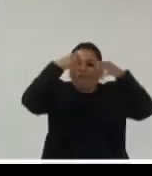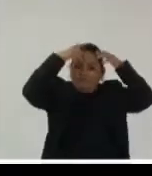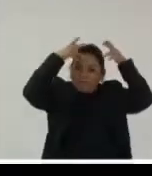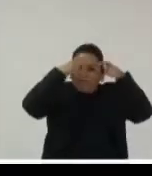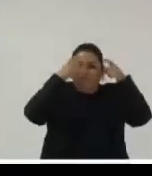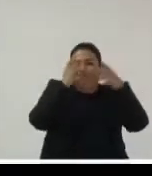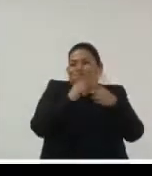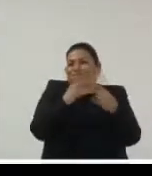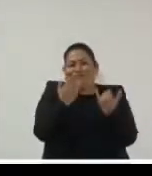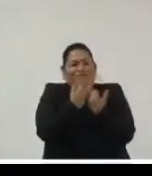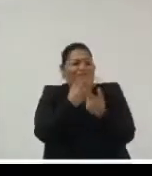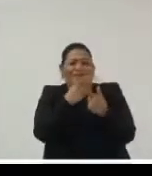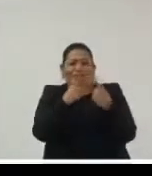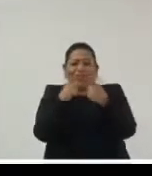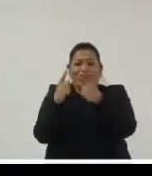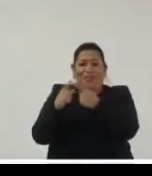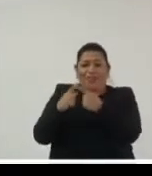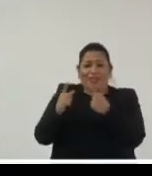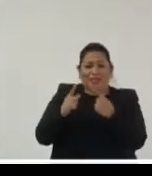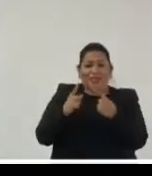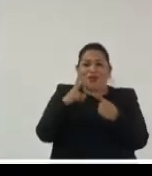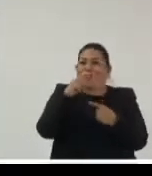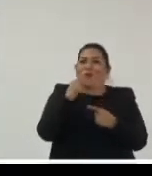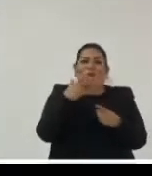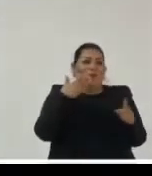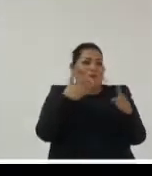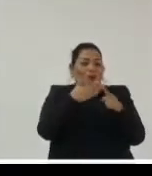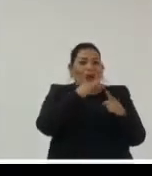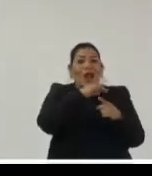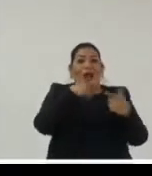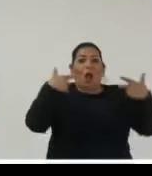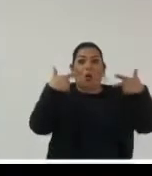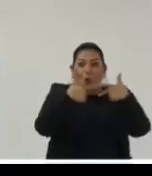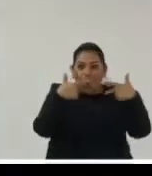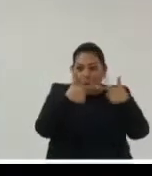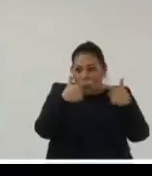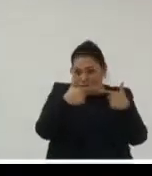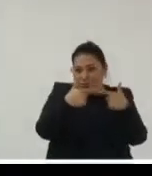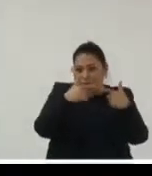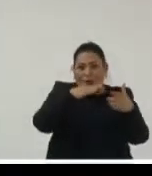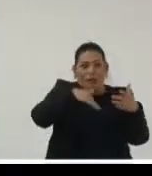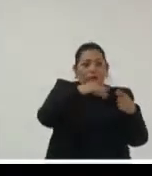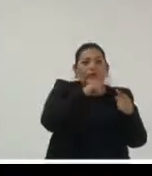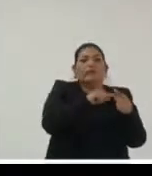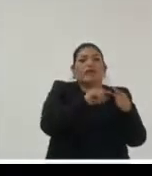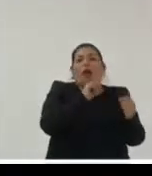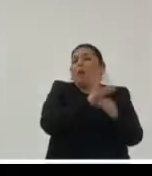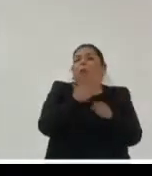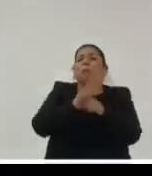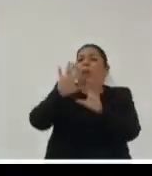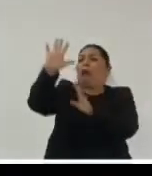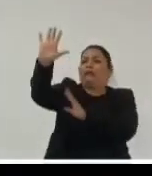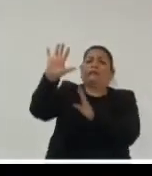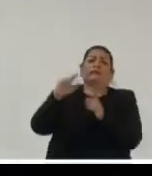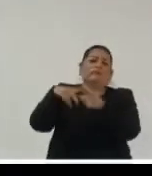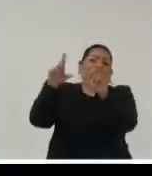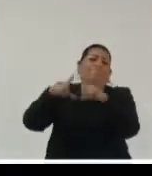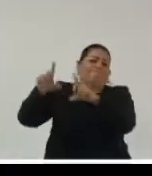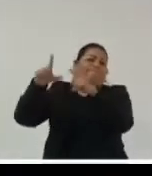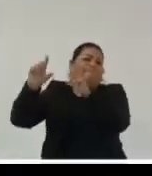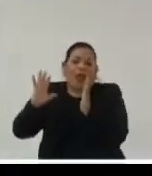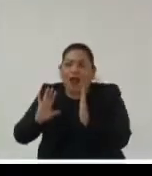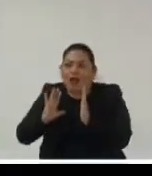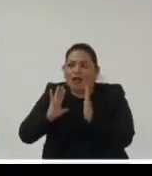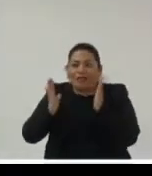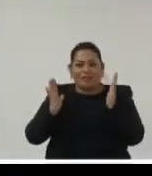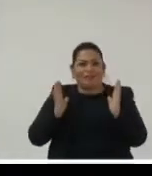Marco Tulio Cicerón no fue Edmund Burke y Google si lo buscamos en Google nos dicen que fue cualquiera de esos cinco pero ya sabemos